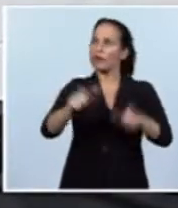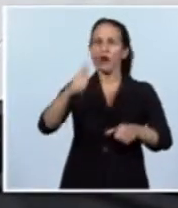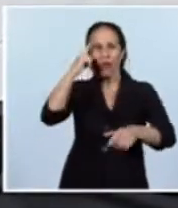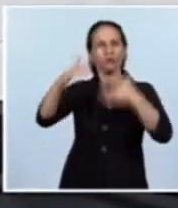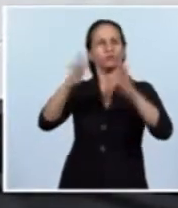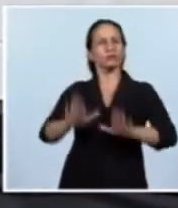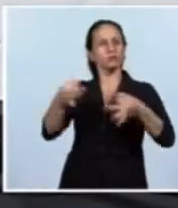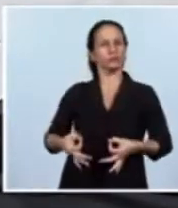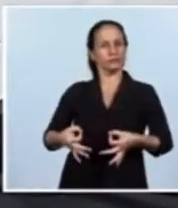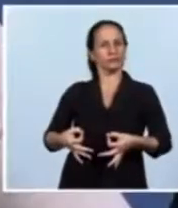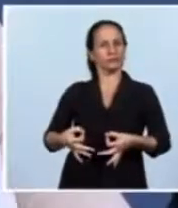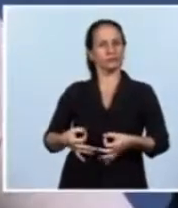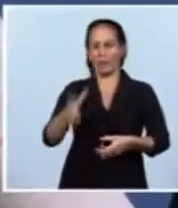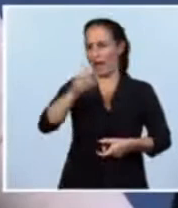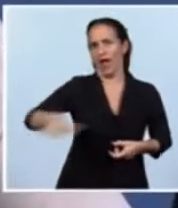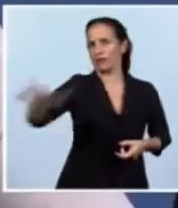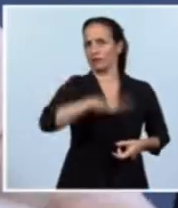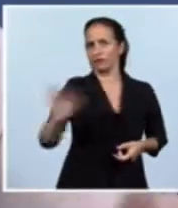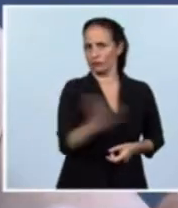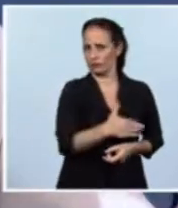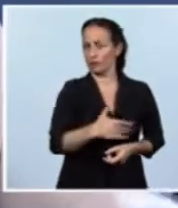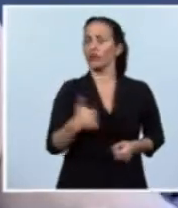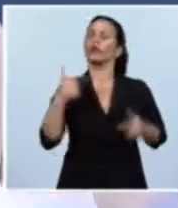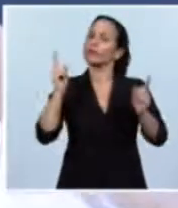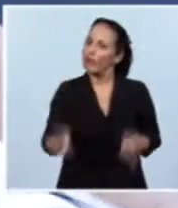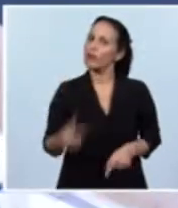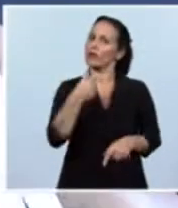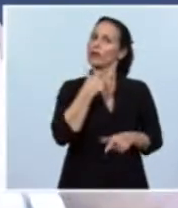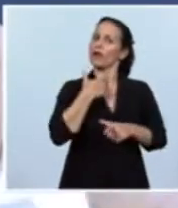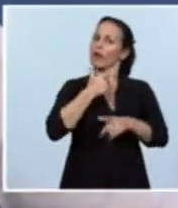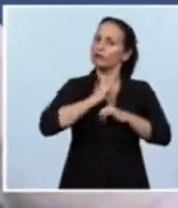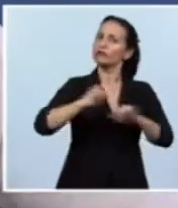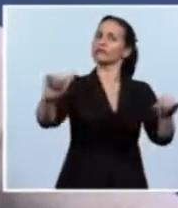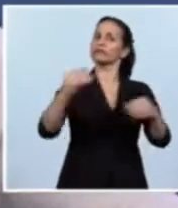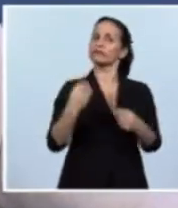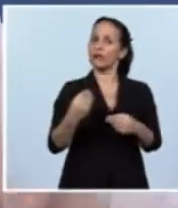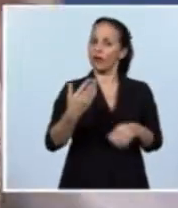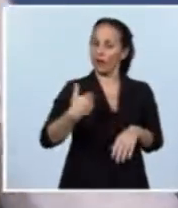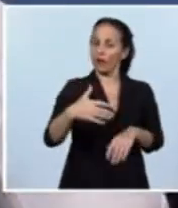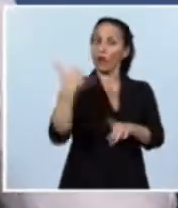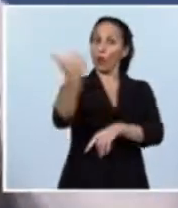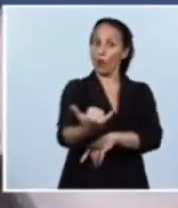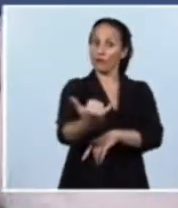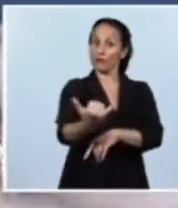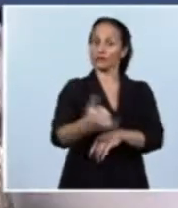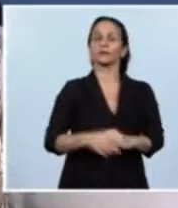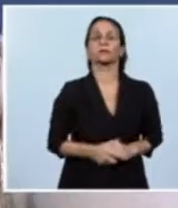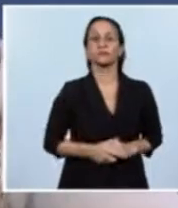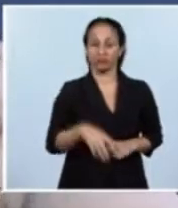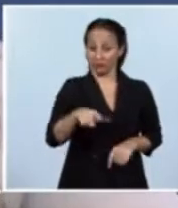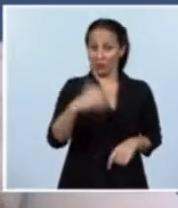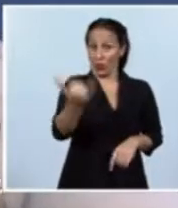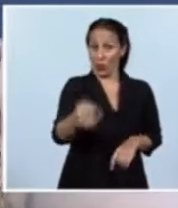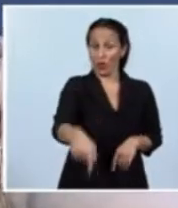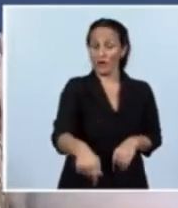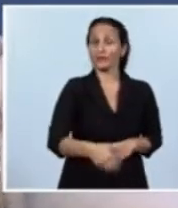También quiero decirles que el próximo jueves, este jueves